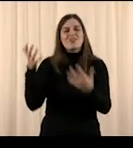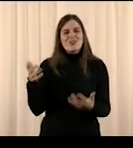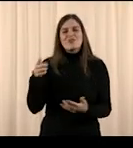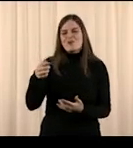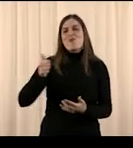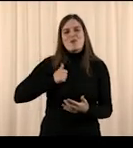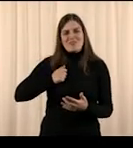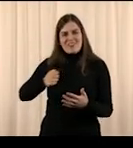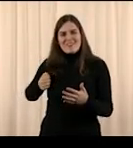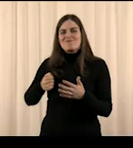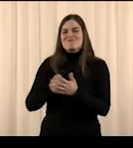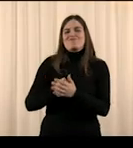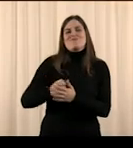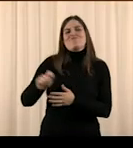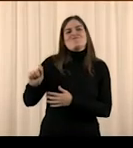oportunidad.